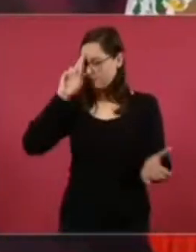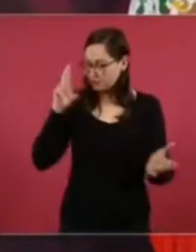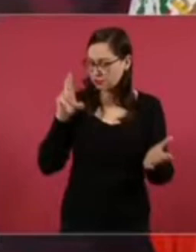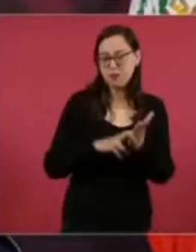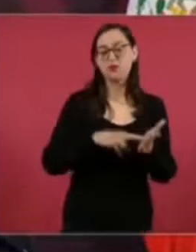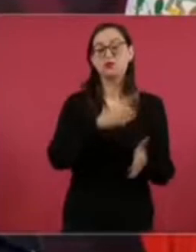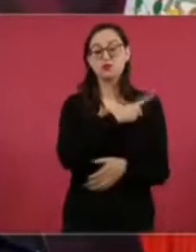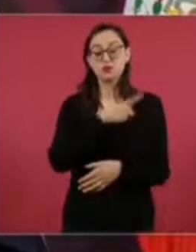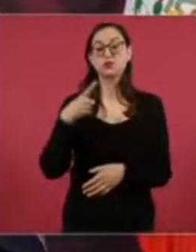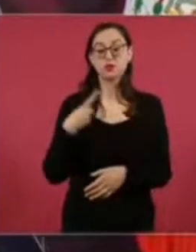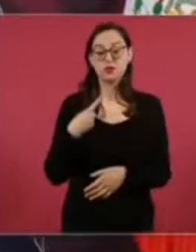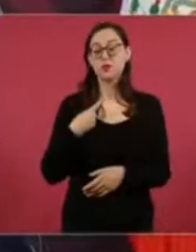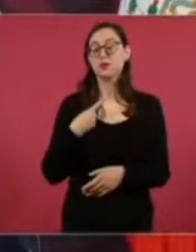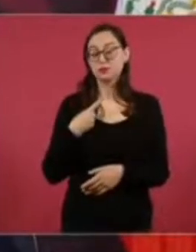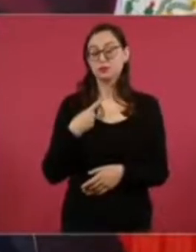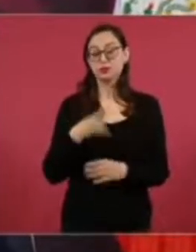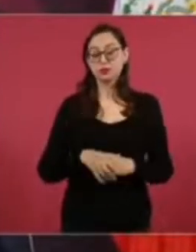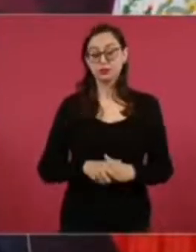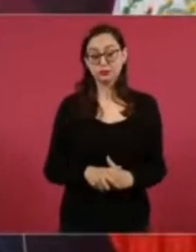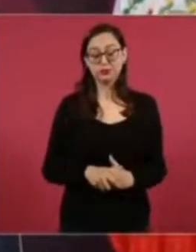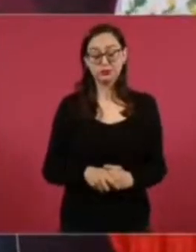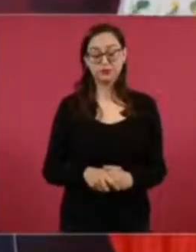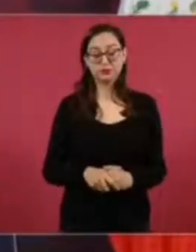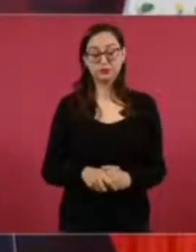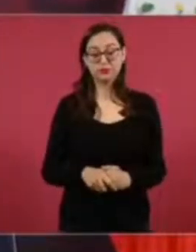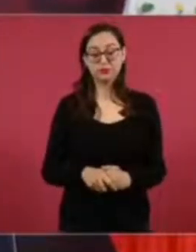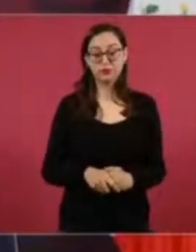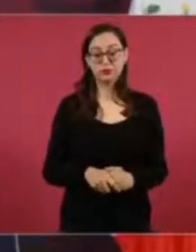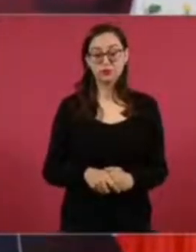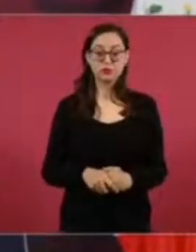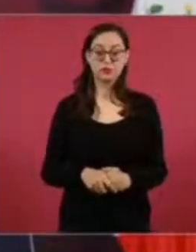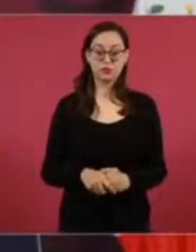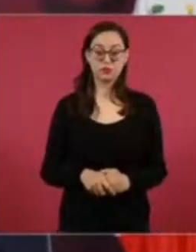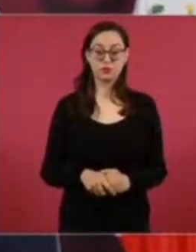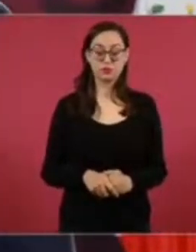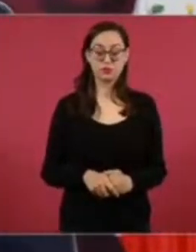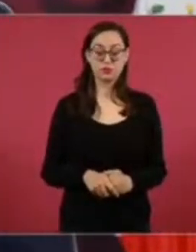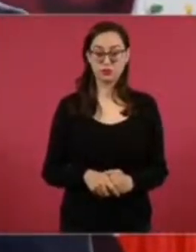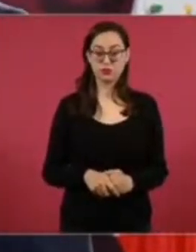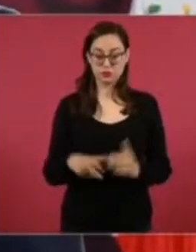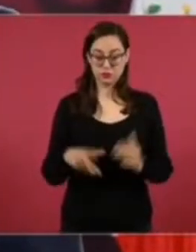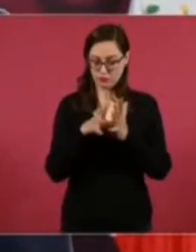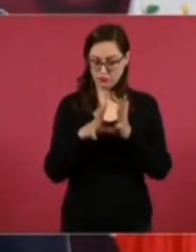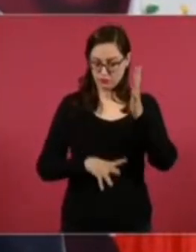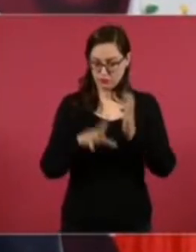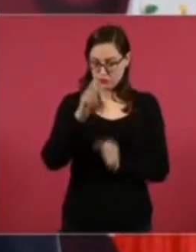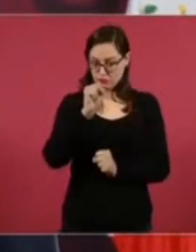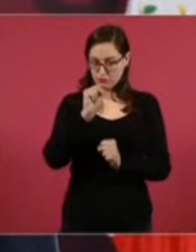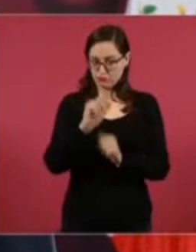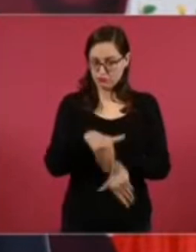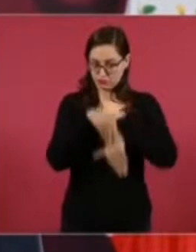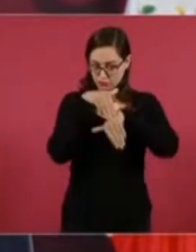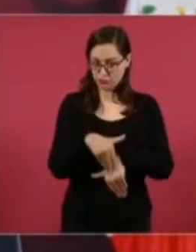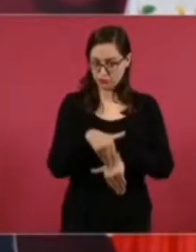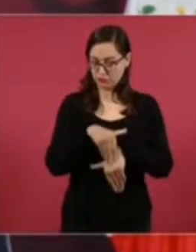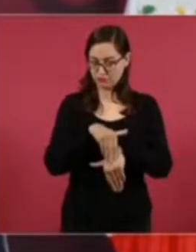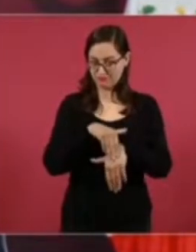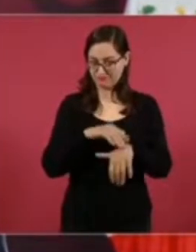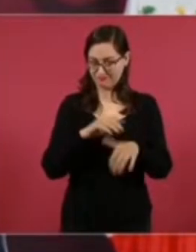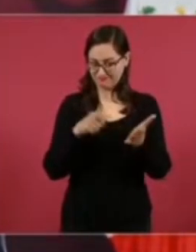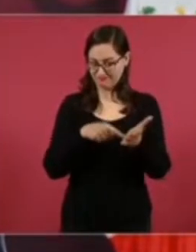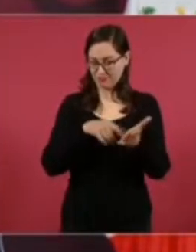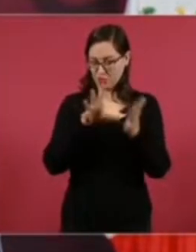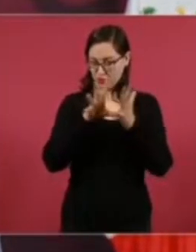que los ciudadanos a hacer valer la ley de leyes,